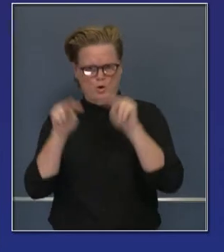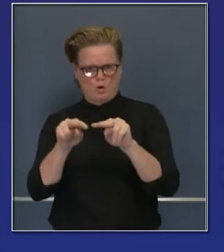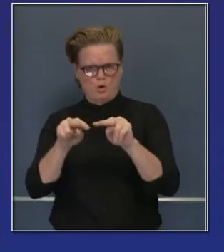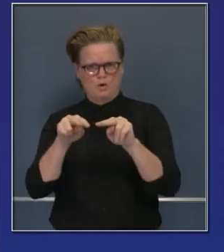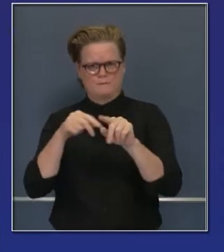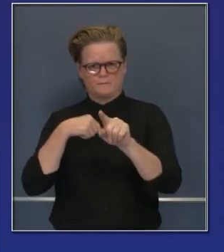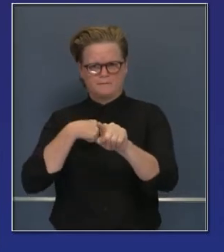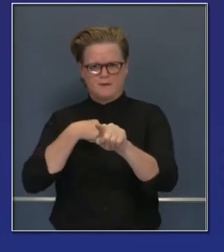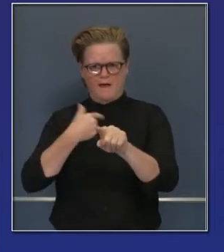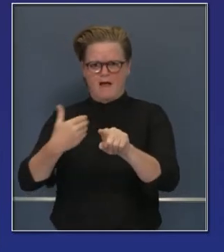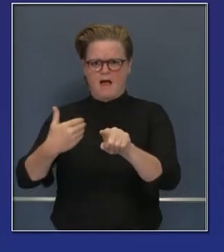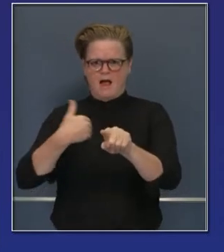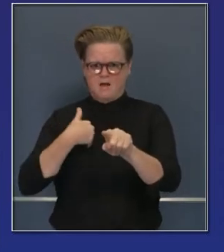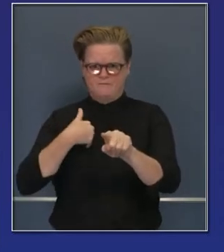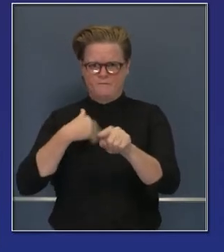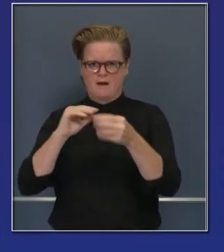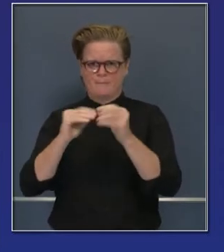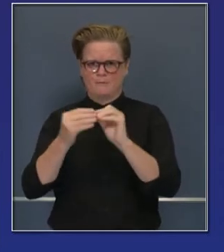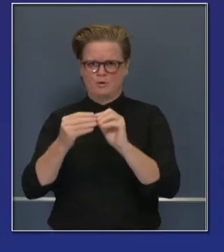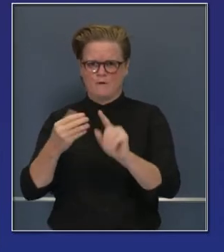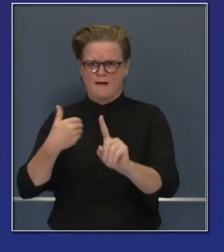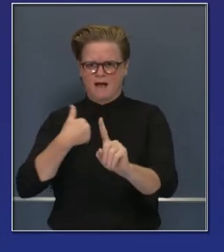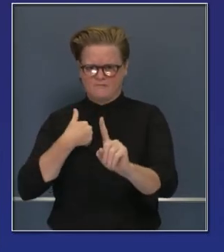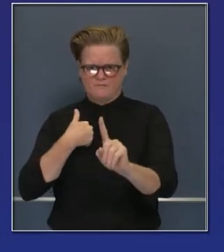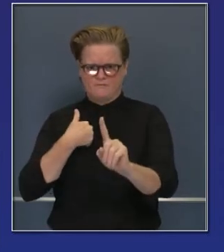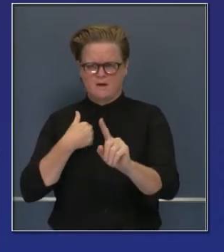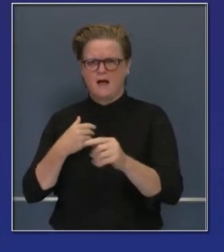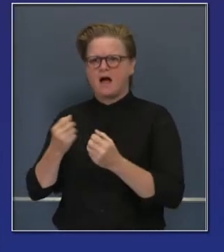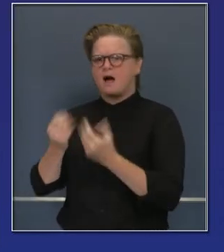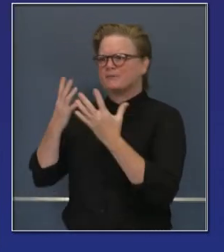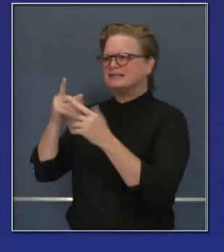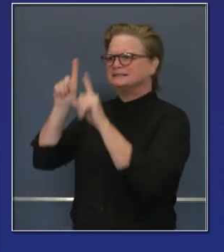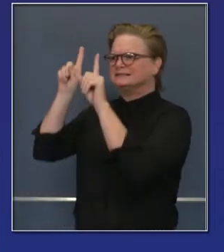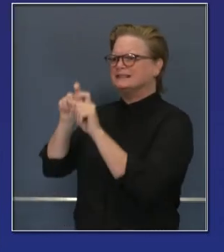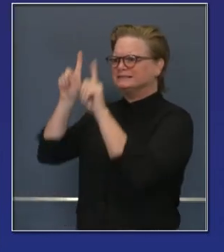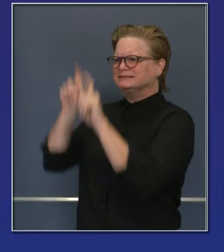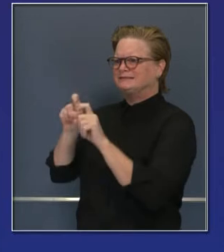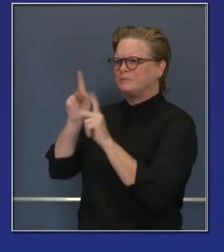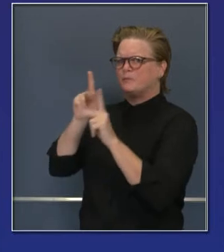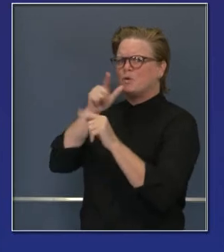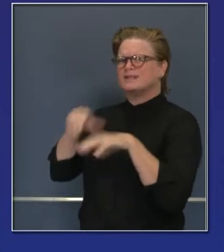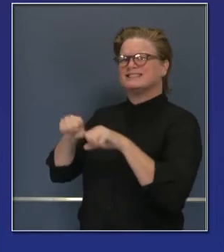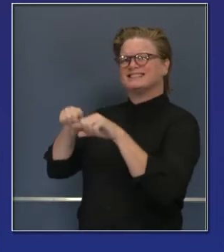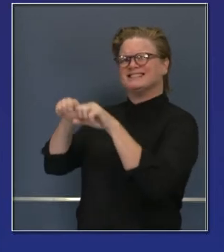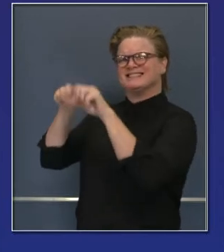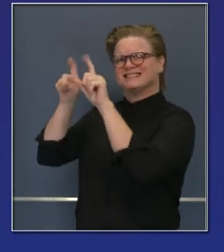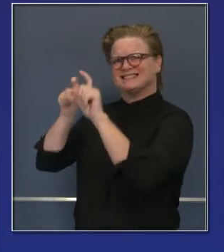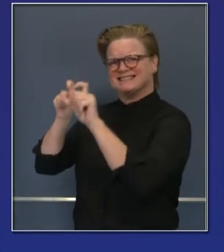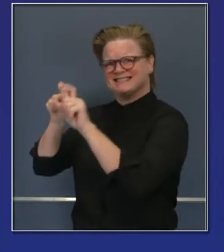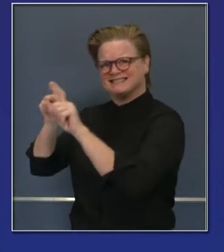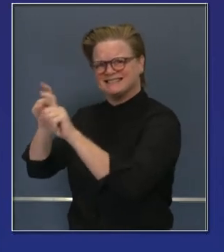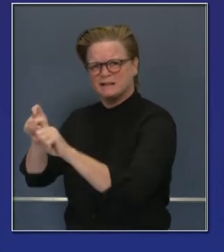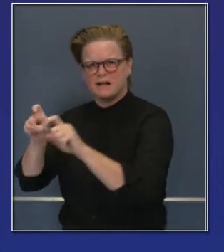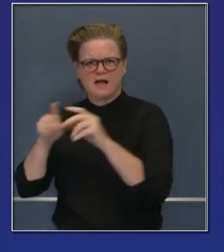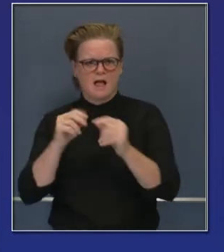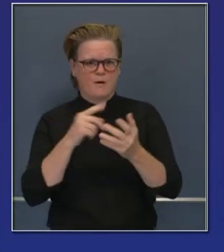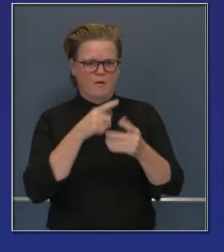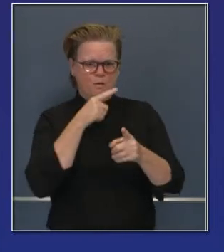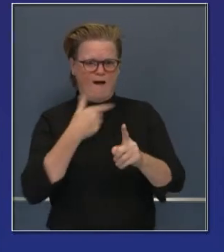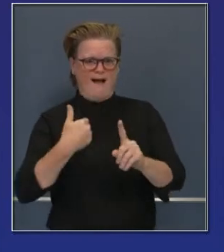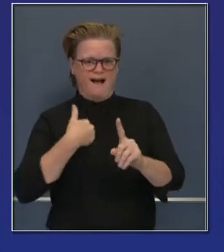los índices de positividad, el número de personas que tienen resultado positivo. Sin embargo, esta cifra, 8